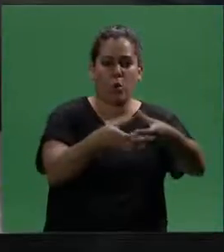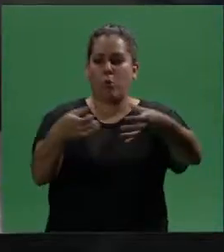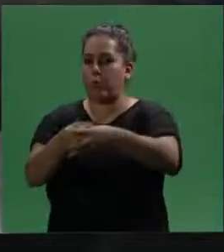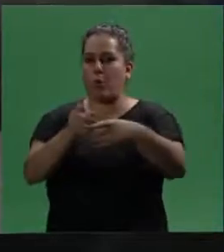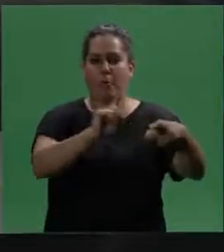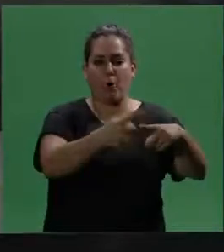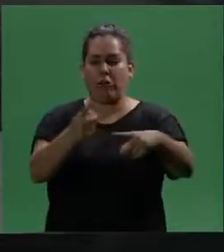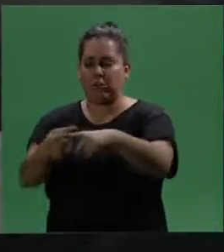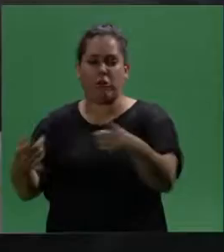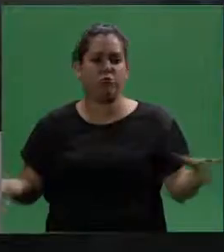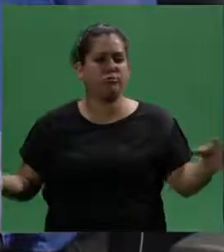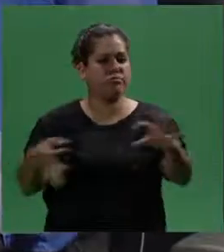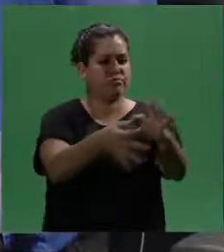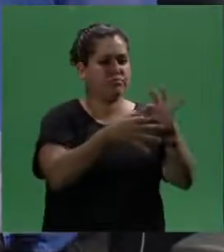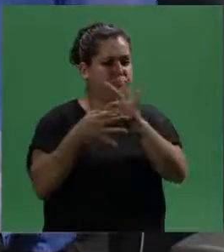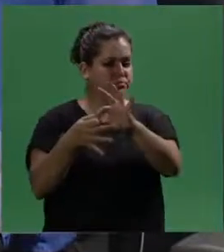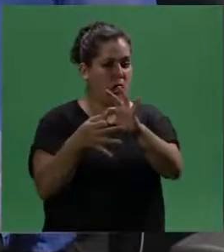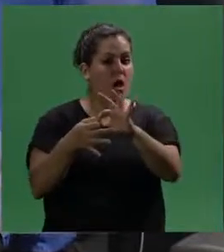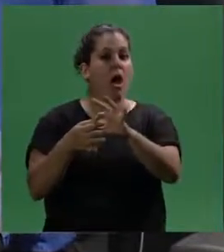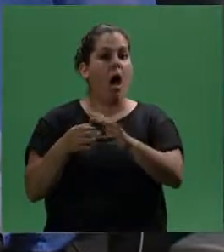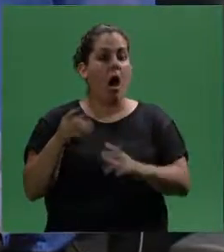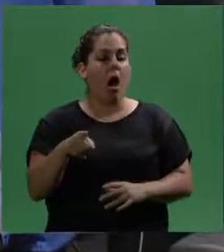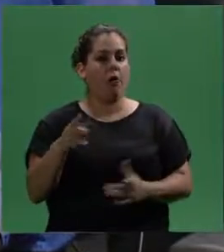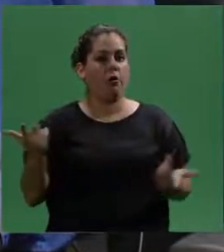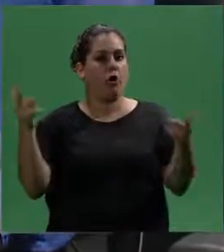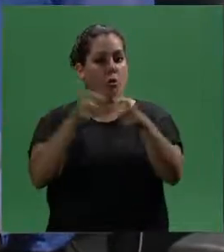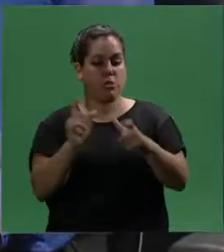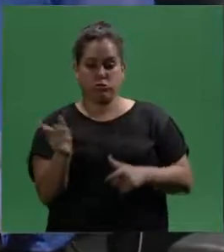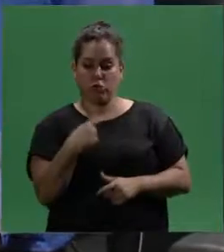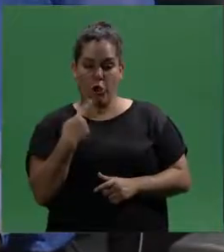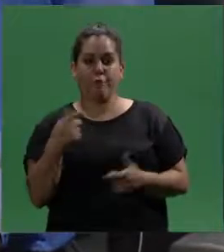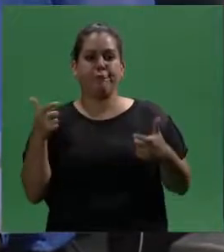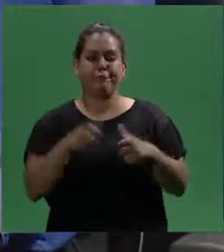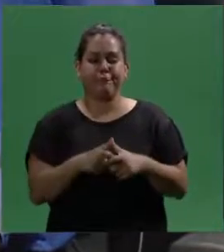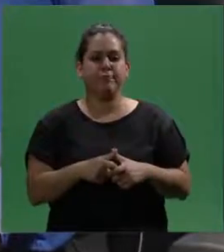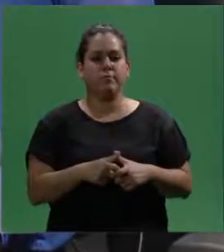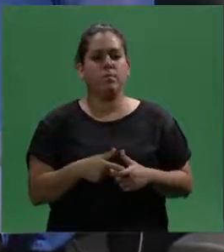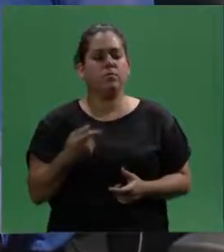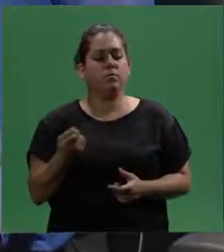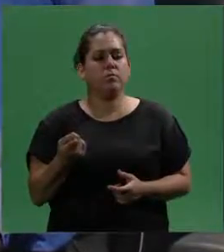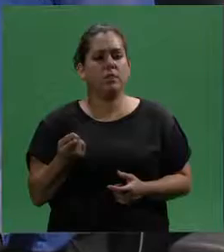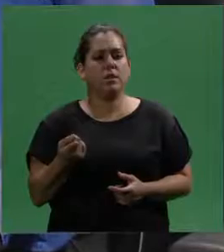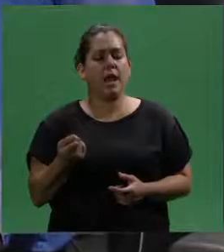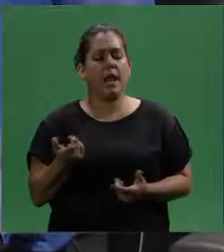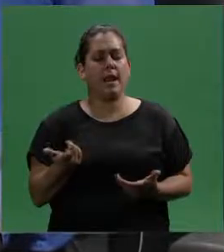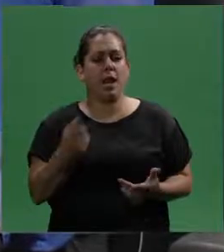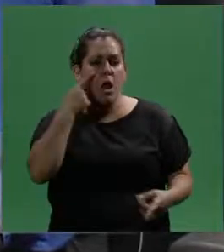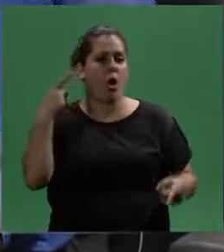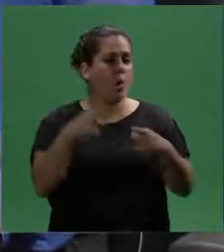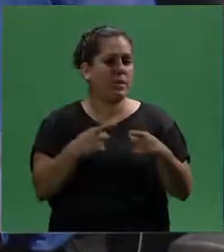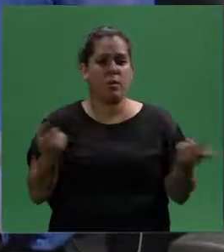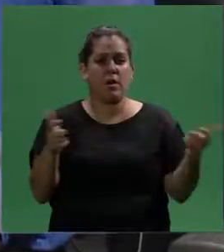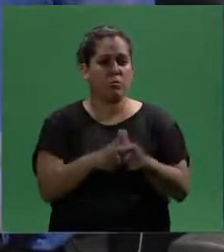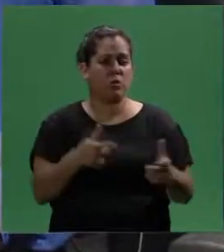bloques. apuntaba, gracias Fernanda, eso apuntaba. Desde la comisión, digamos, el